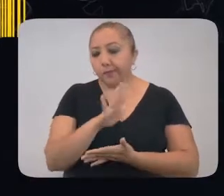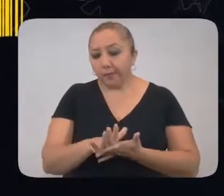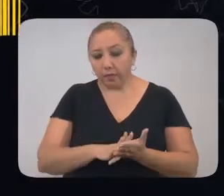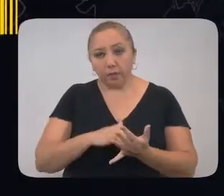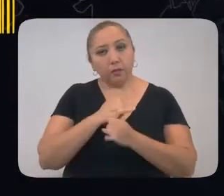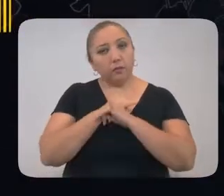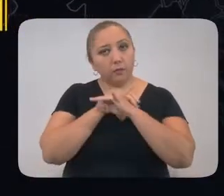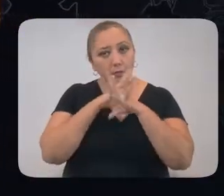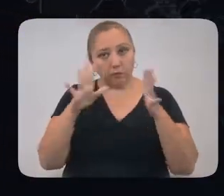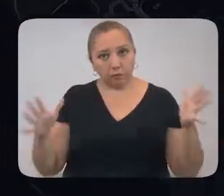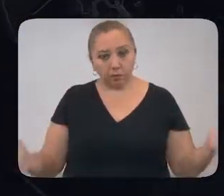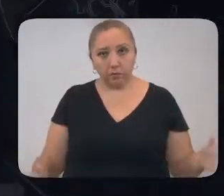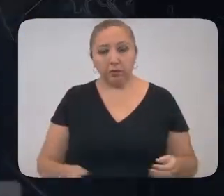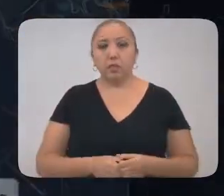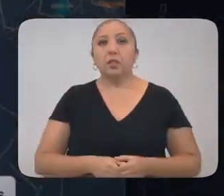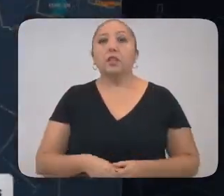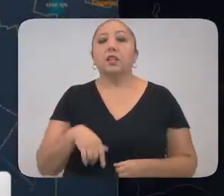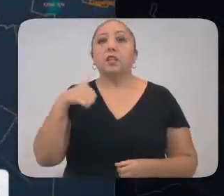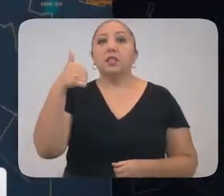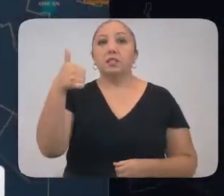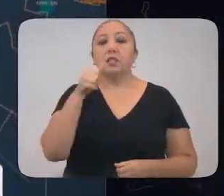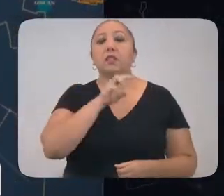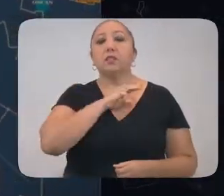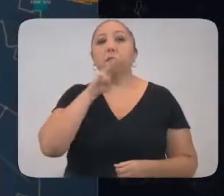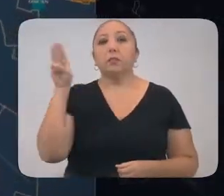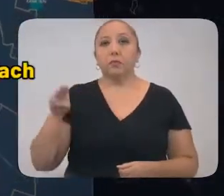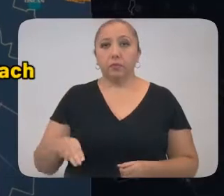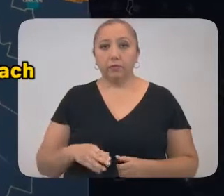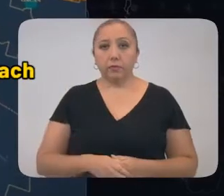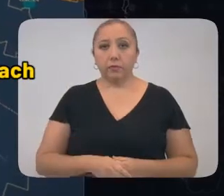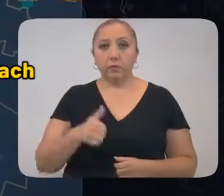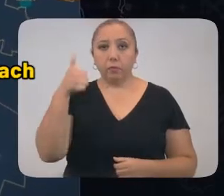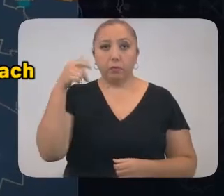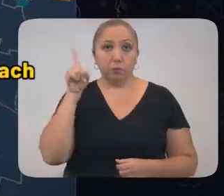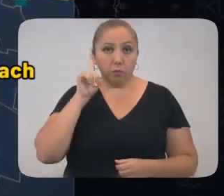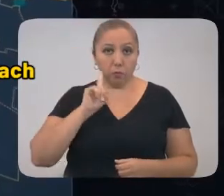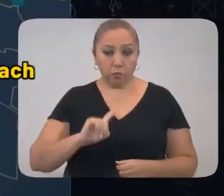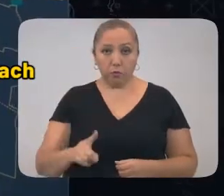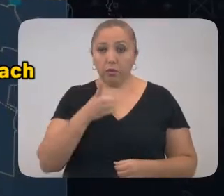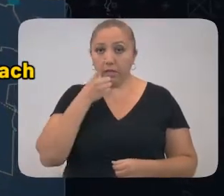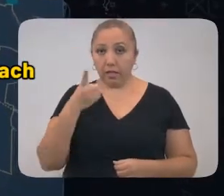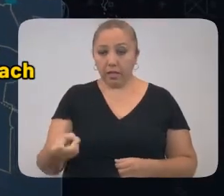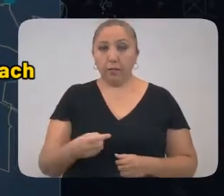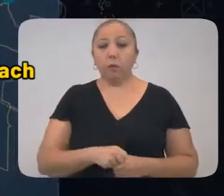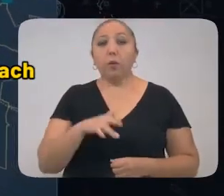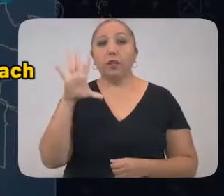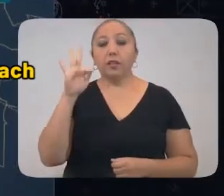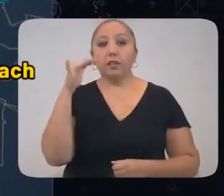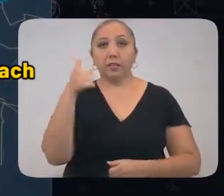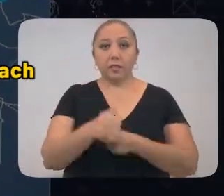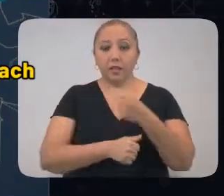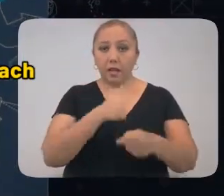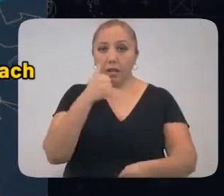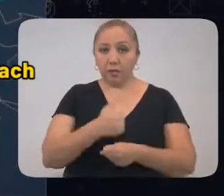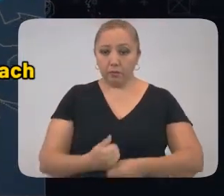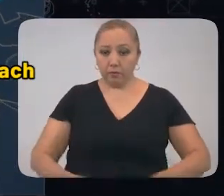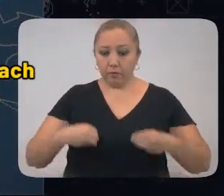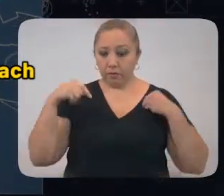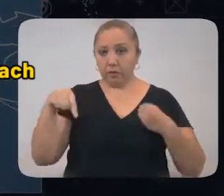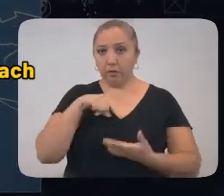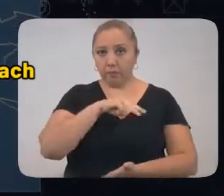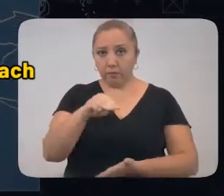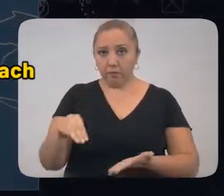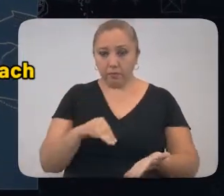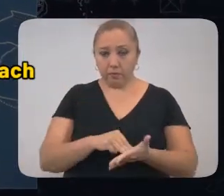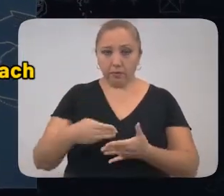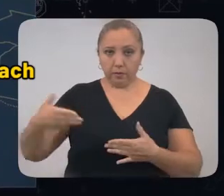Lamentablemente en este parte médico informamos de 6 fallecimientos. Mujer de 47 años de edad, originaria y residente de Mérida,